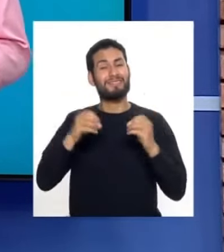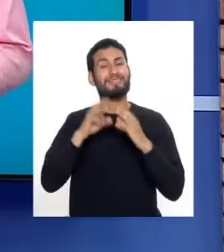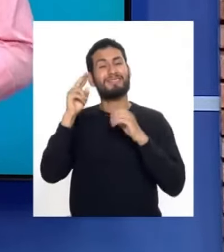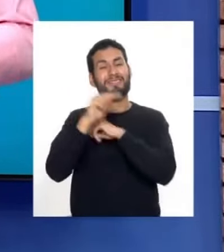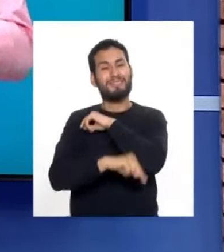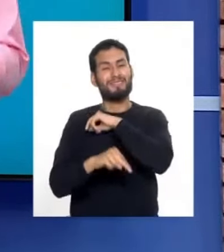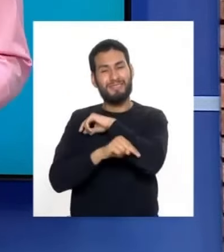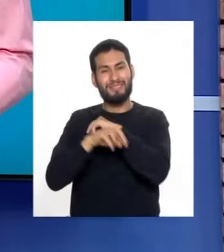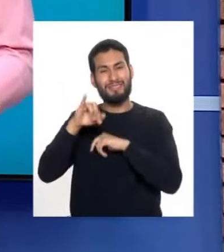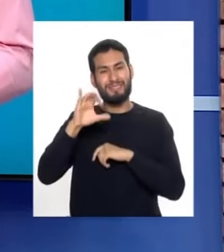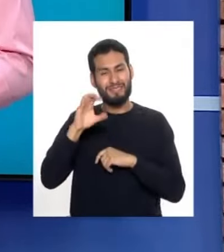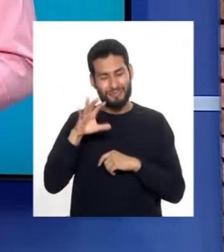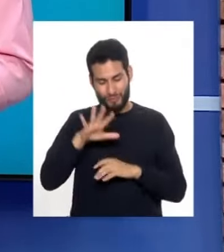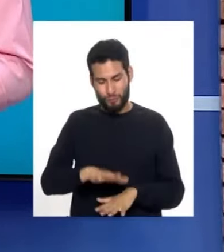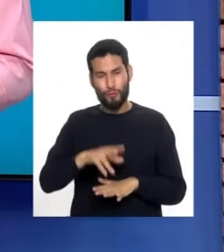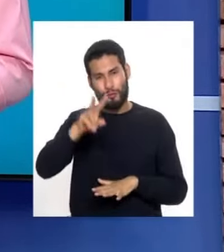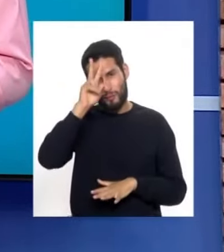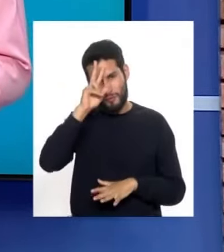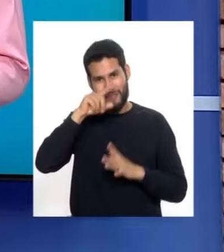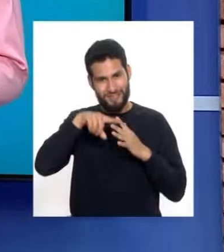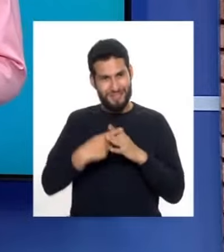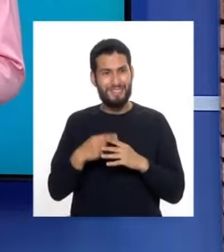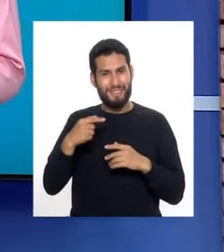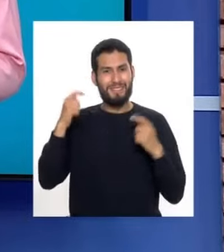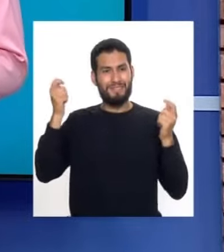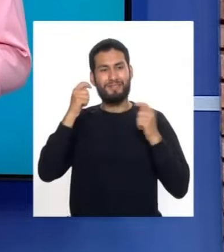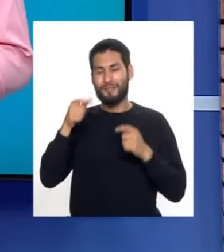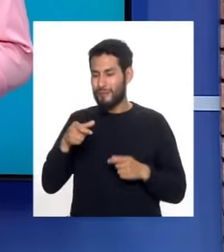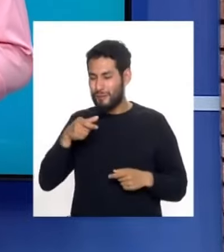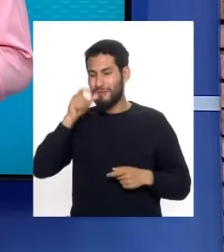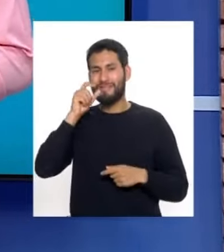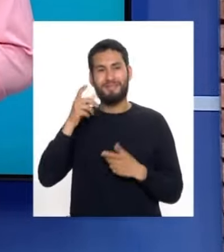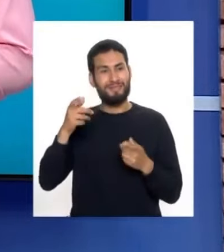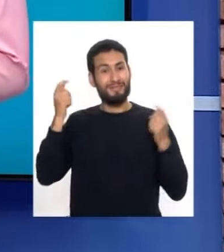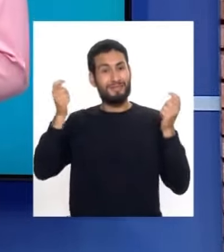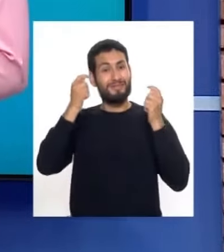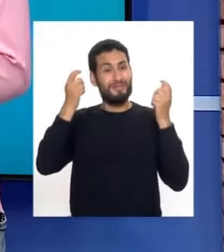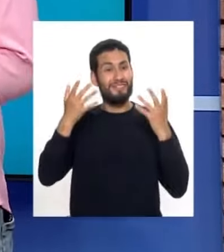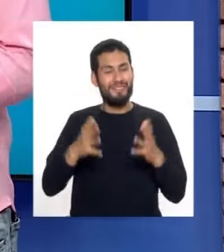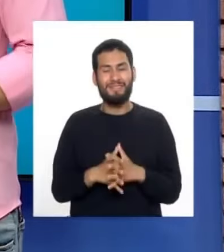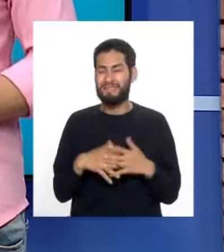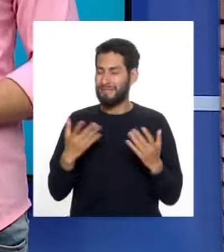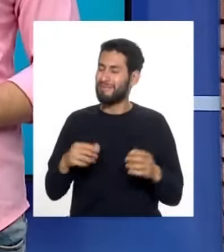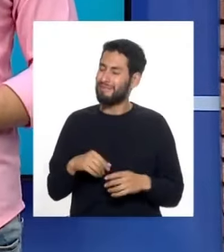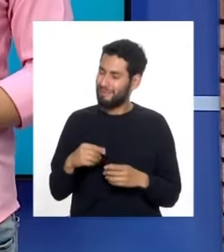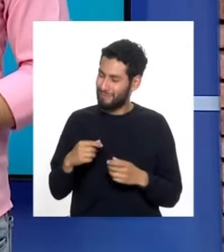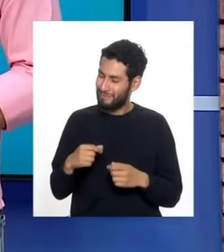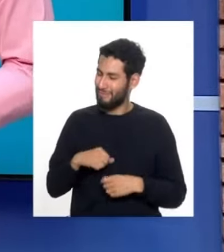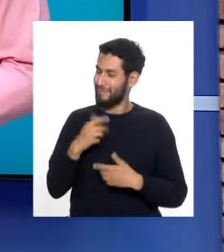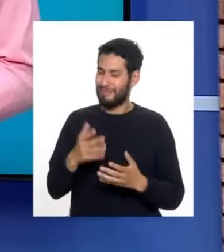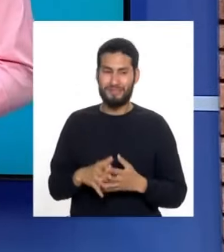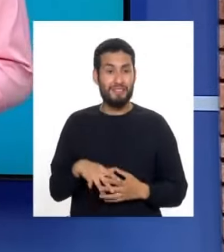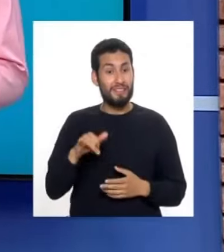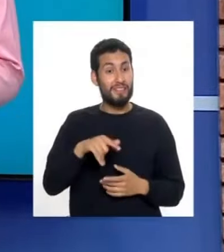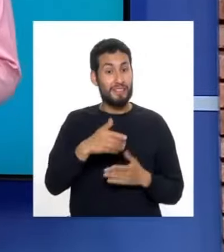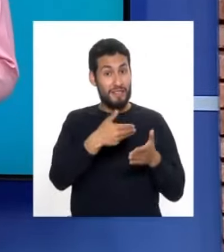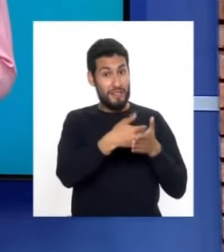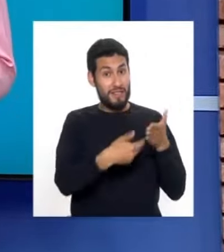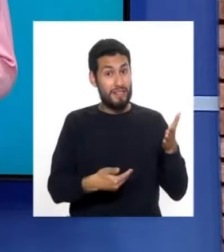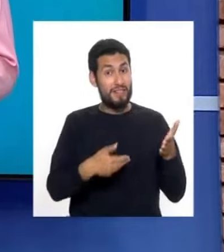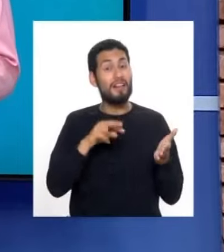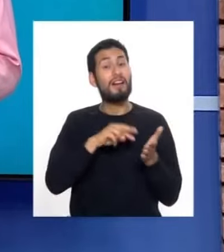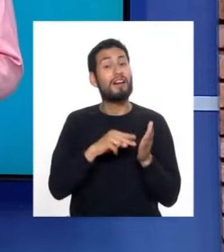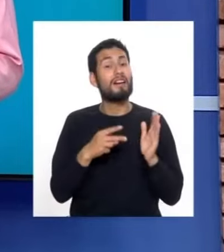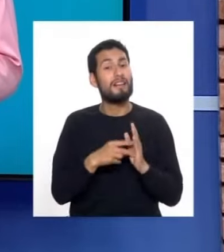Nacional del Pisco Peruano. Hay que celebrarlo con una copita, hay que celebrarlo con mucho sabor. Bueno, además está dentro de un testamento, es